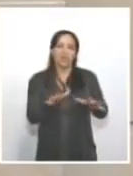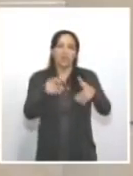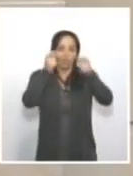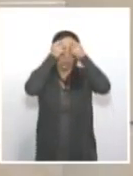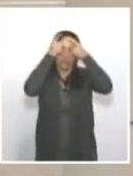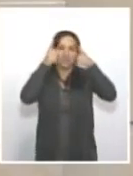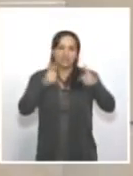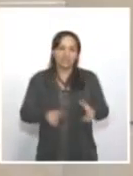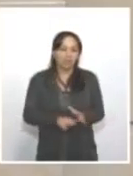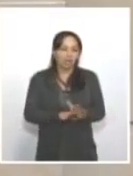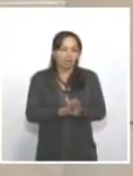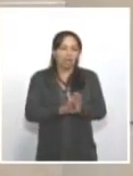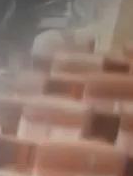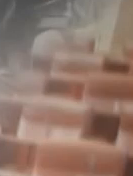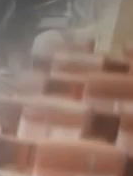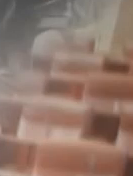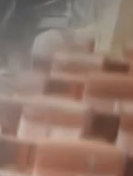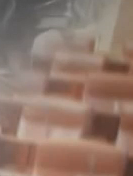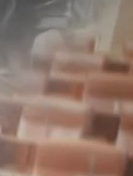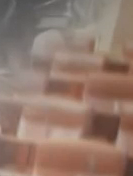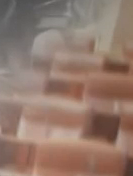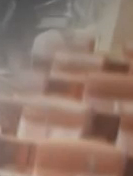o no sobrevive a este proceso.